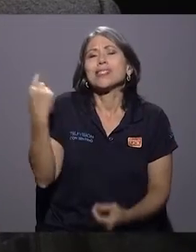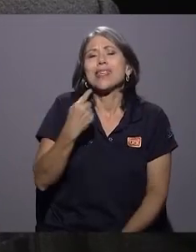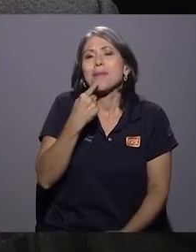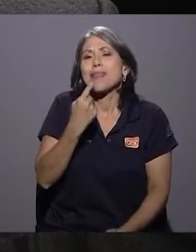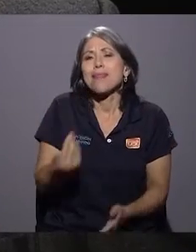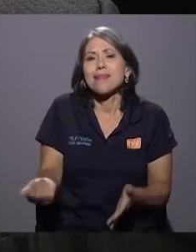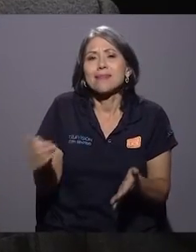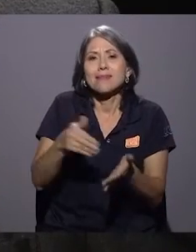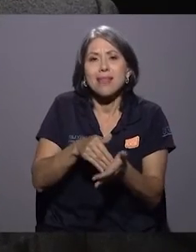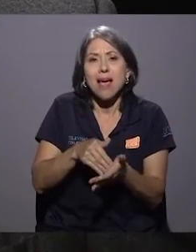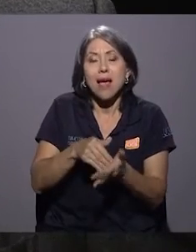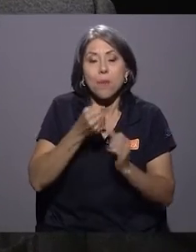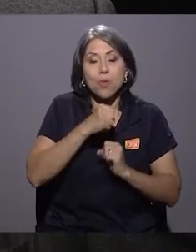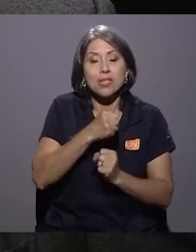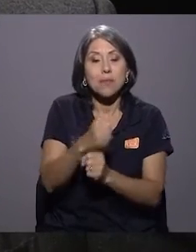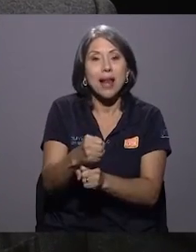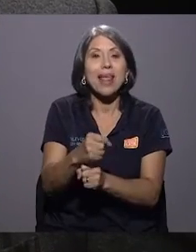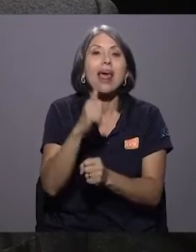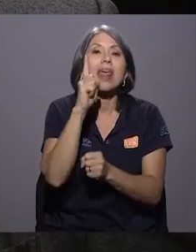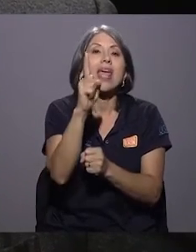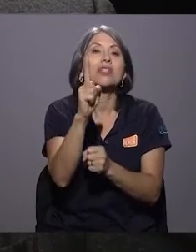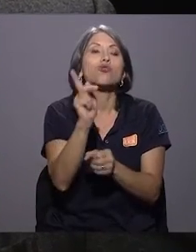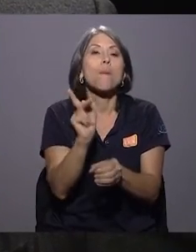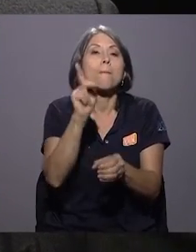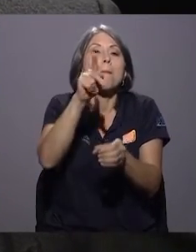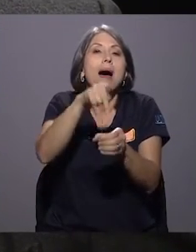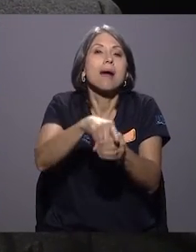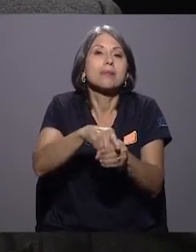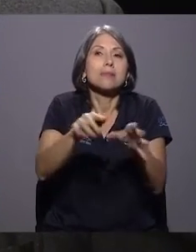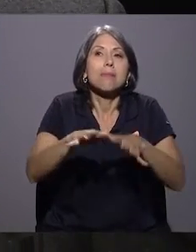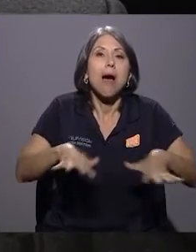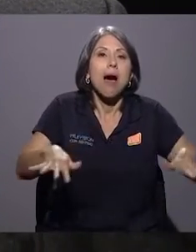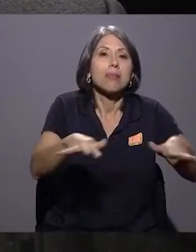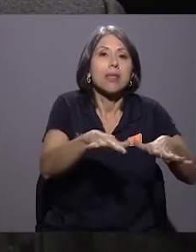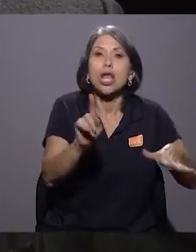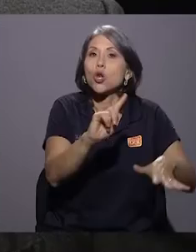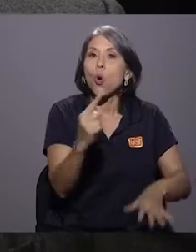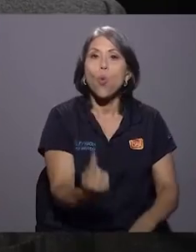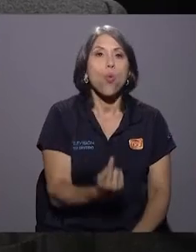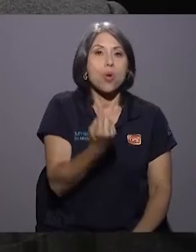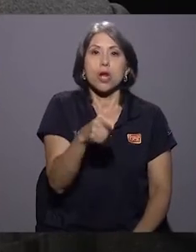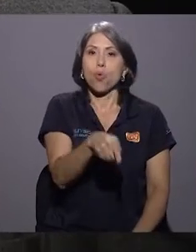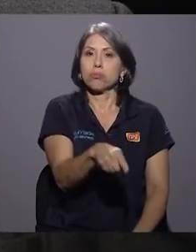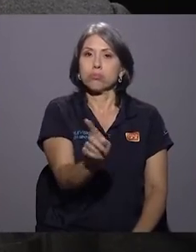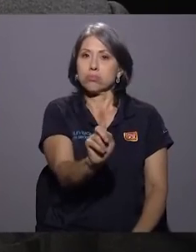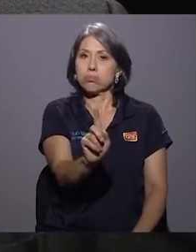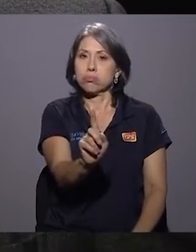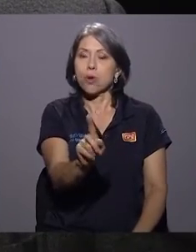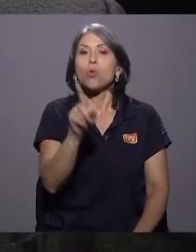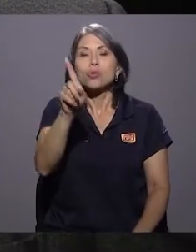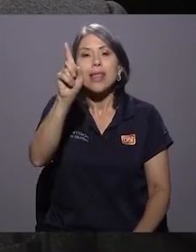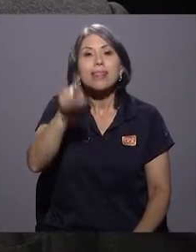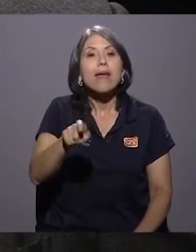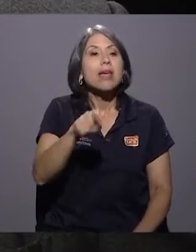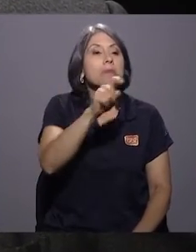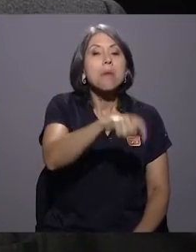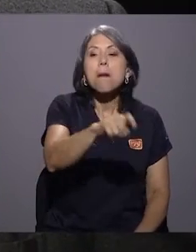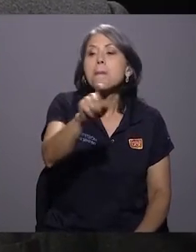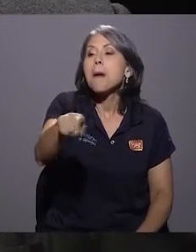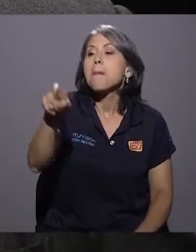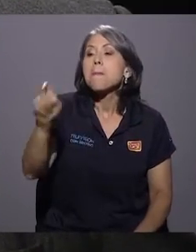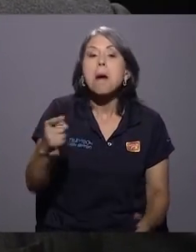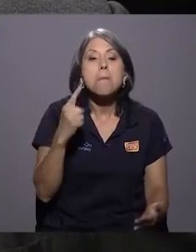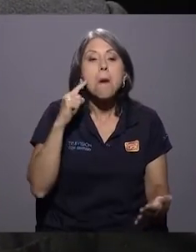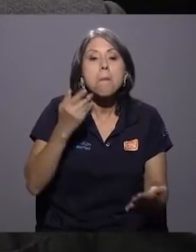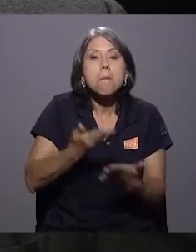la municipalidad es un actor más del territorio, no es el único actor. Entonces, usted tiene que imponer un trabajo de alianzas con